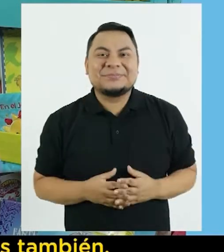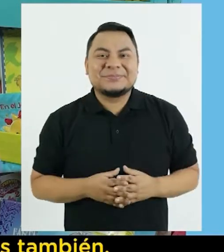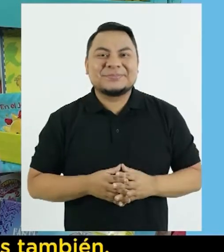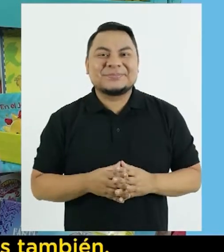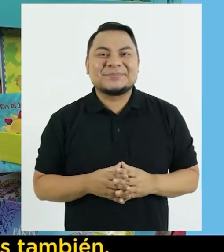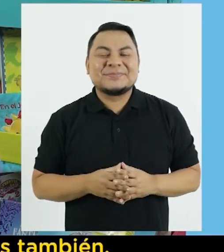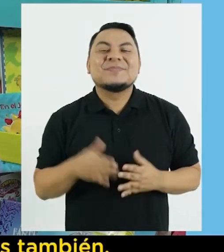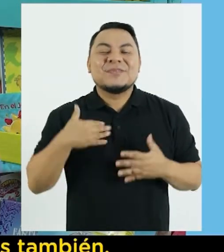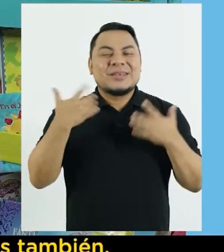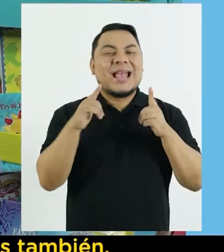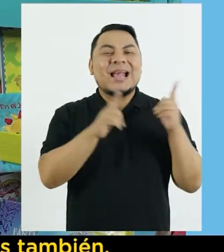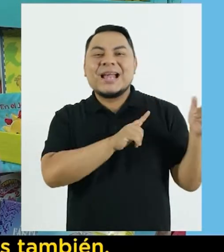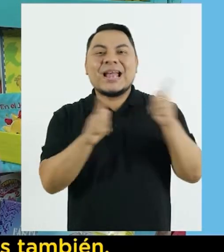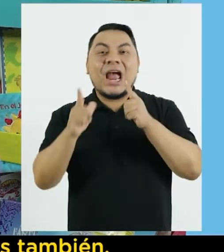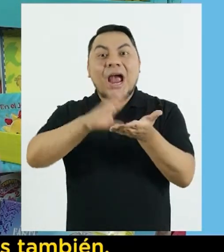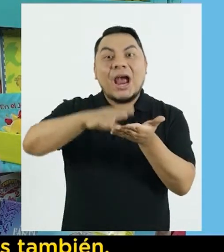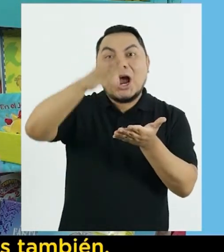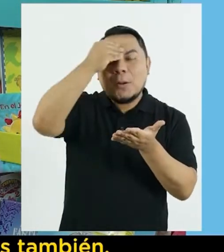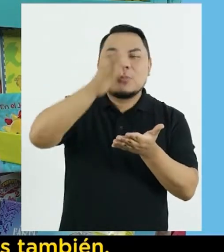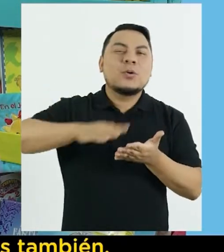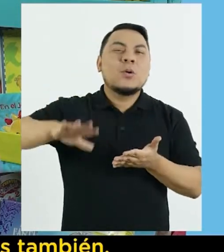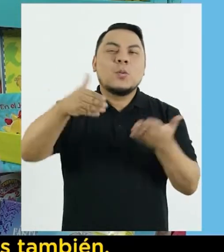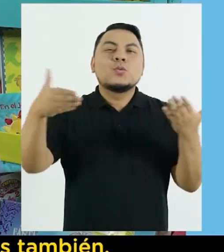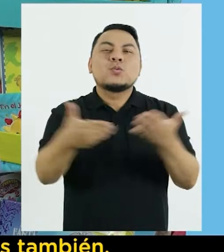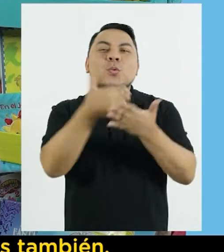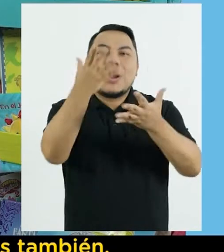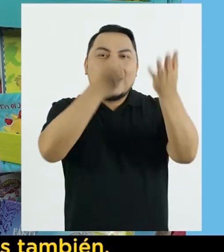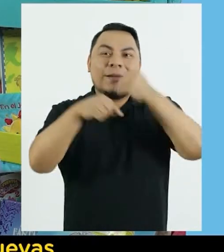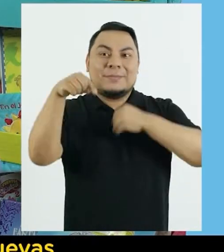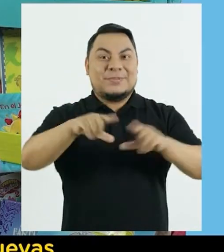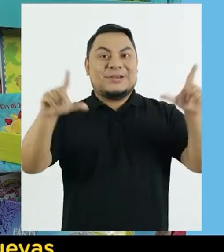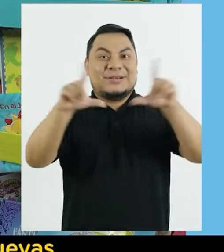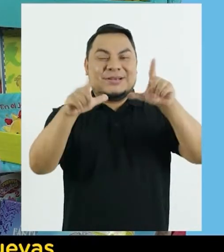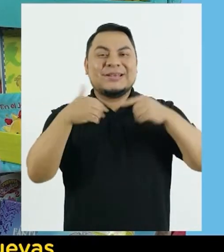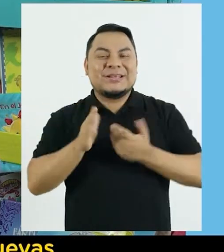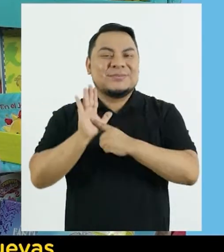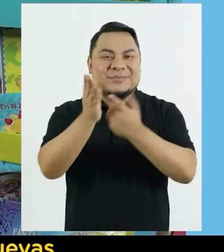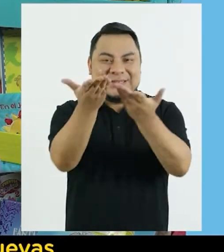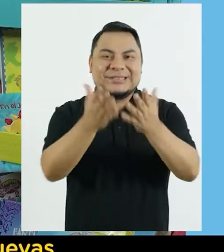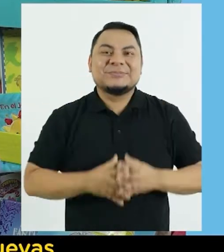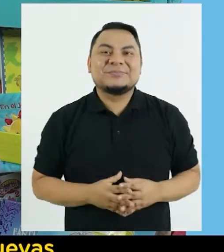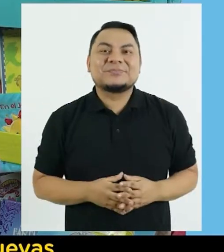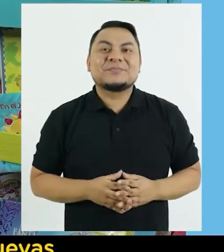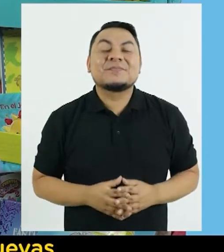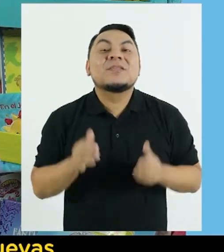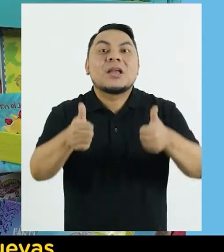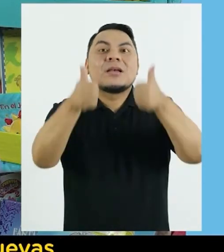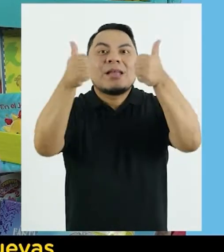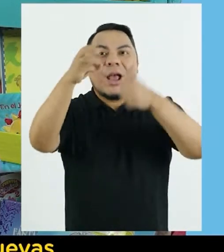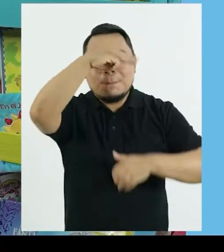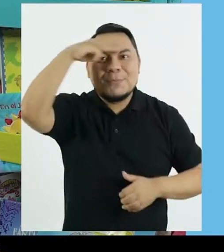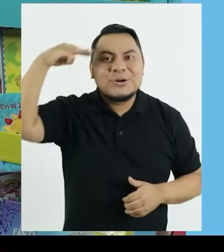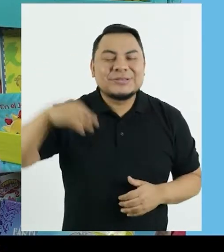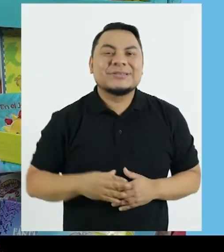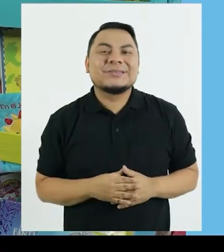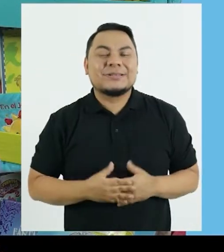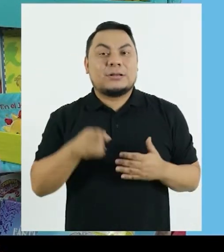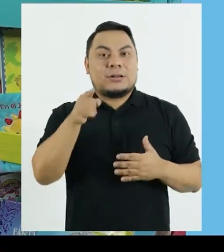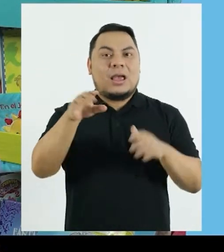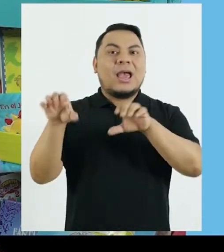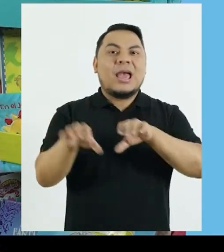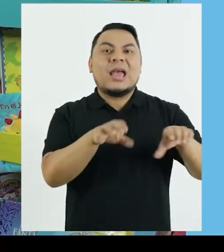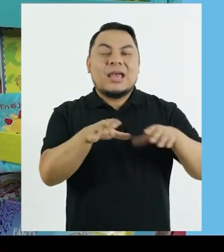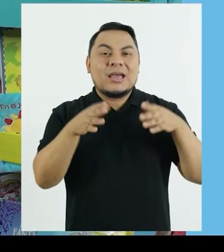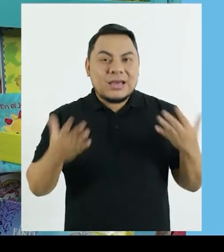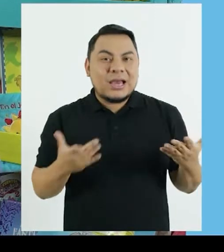¡Estoy muy bien! ¡Gracias! ¡Espero que ustedes también! ¡Ya estoy listo para aprender cosas nuevas en el programa